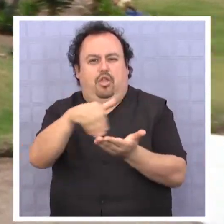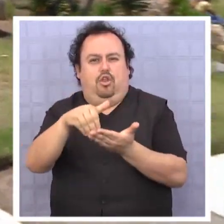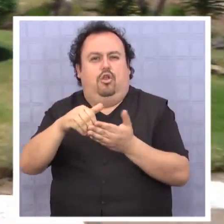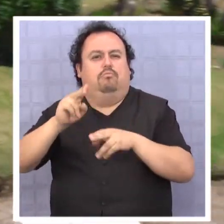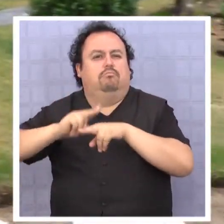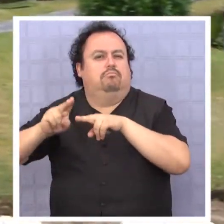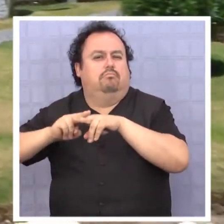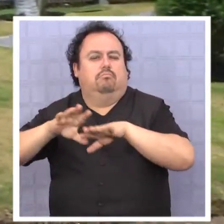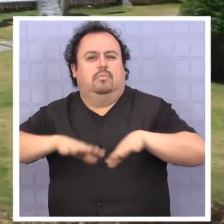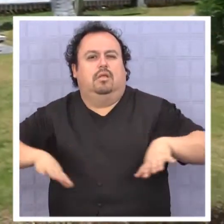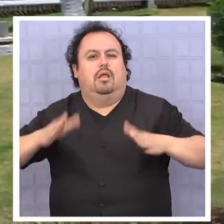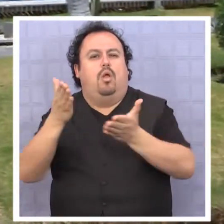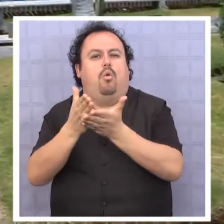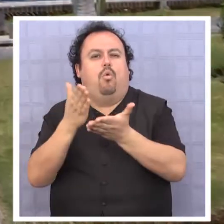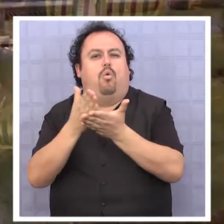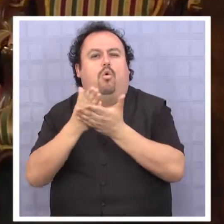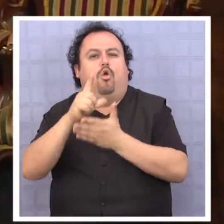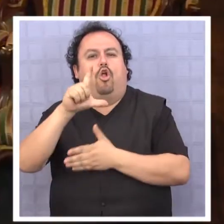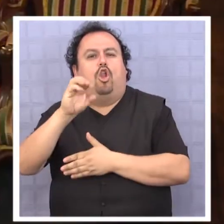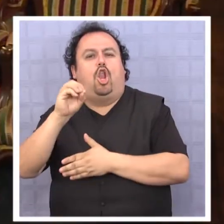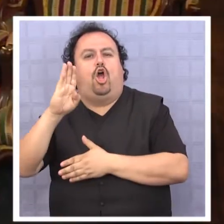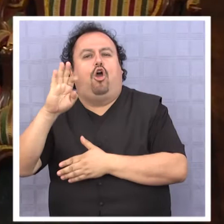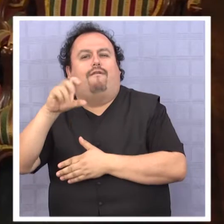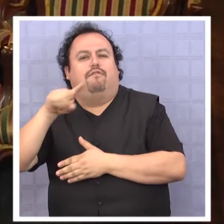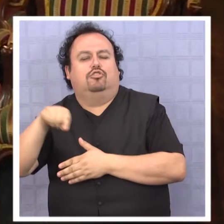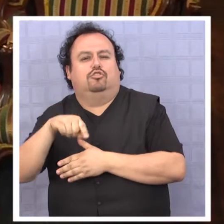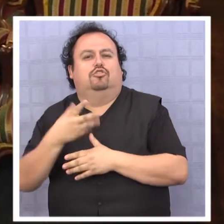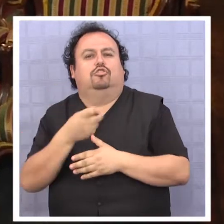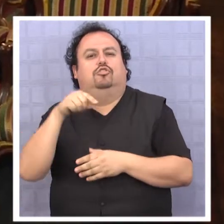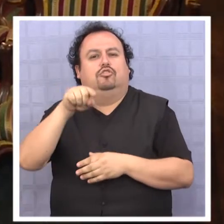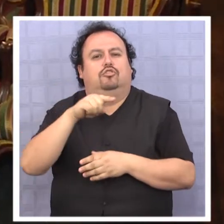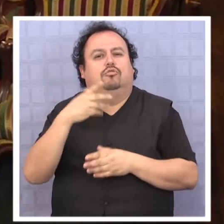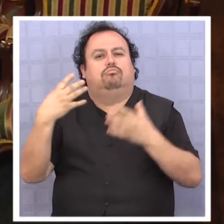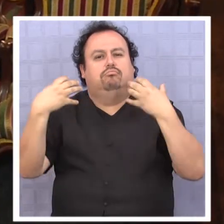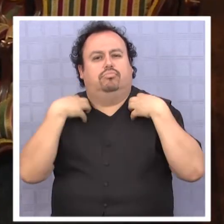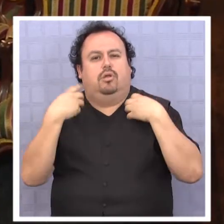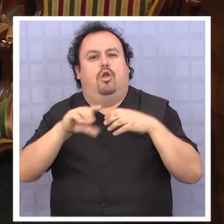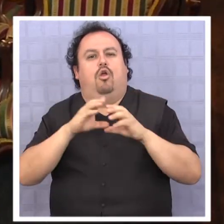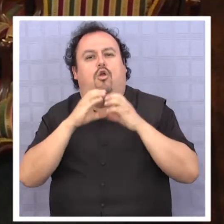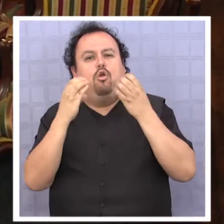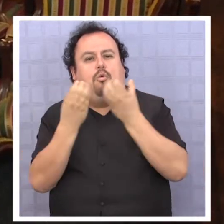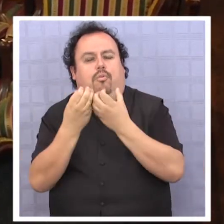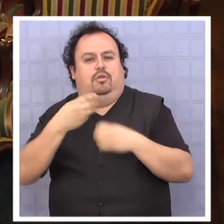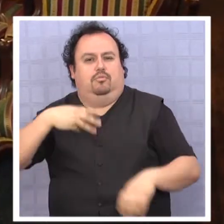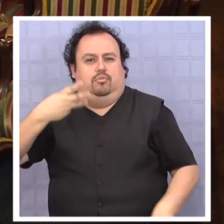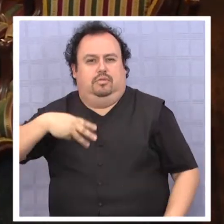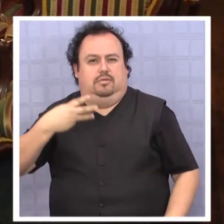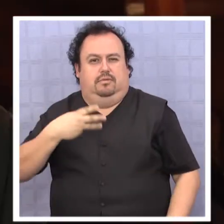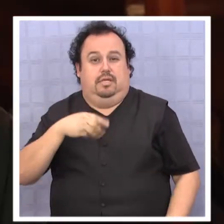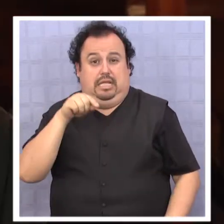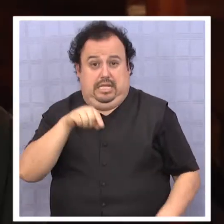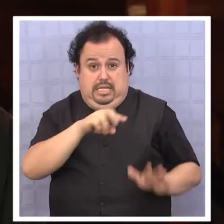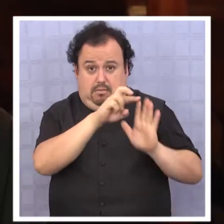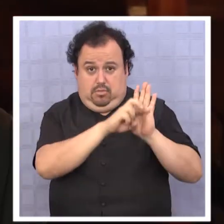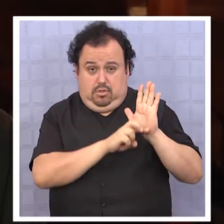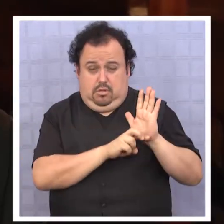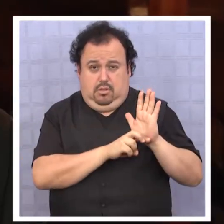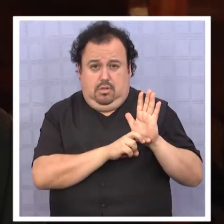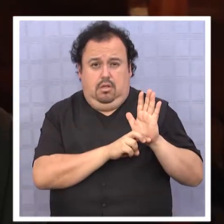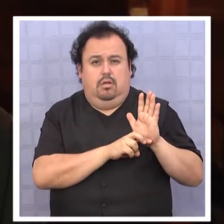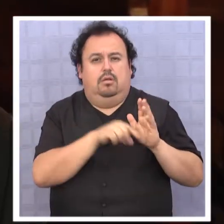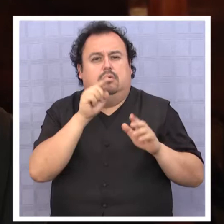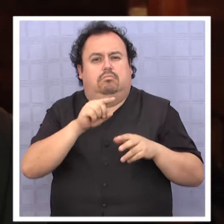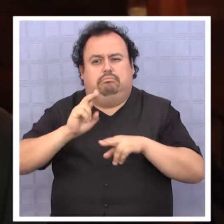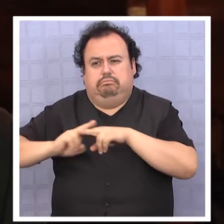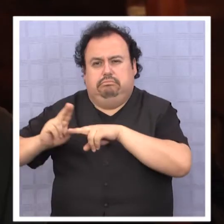la remodelación de la Escuela de los Lobos, acción que estará a cargo de la Corporación Municipal. Este proyecto involucra